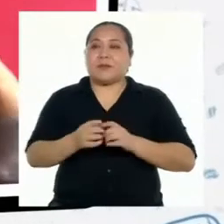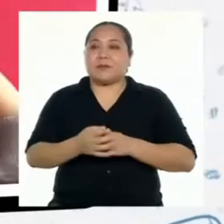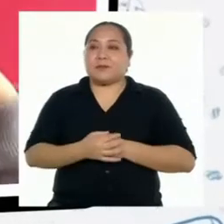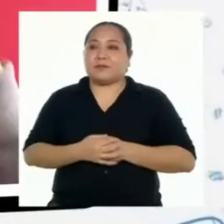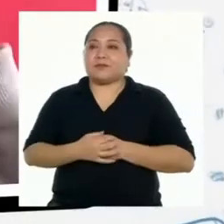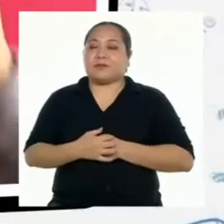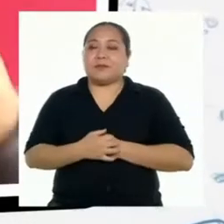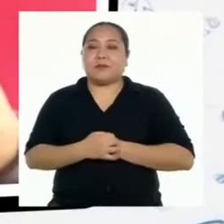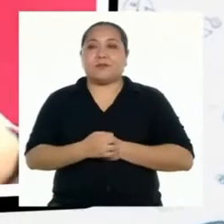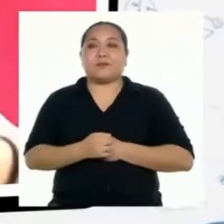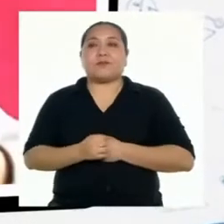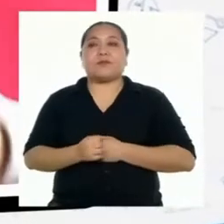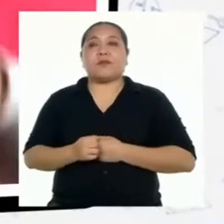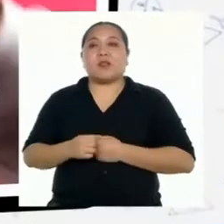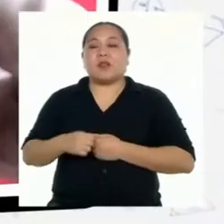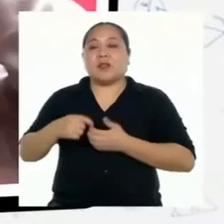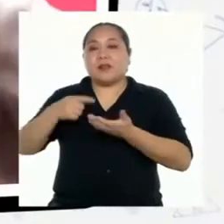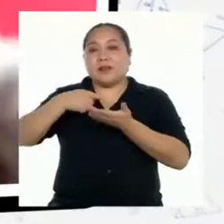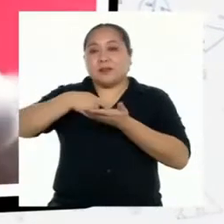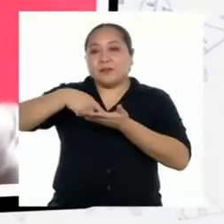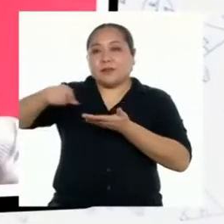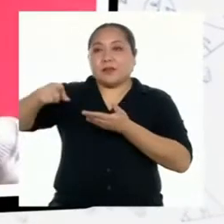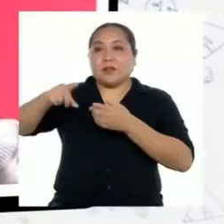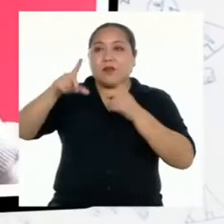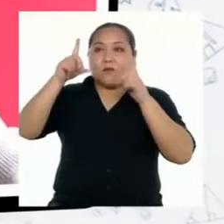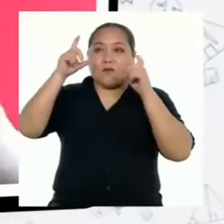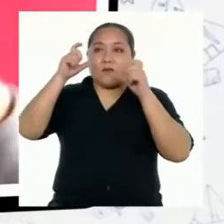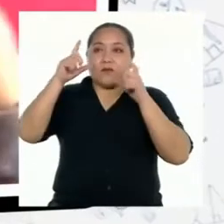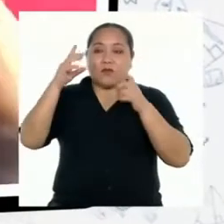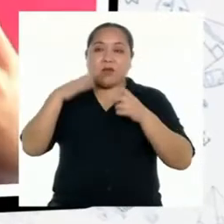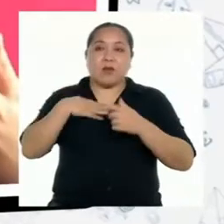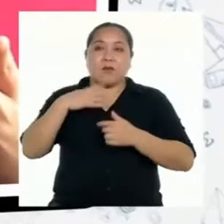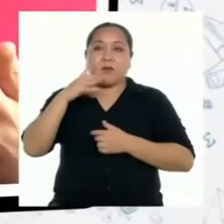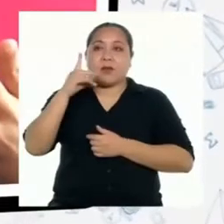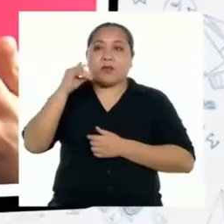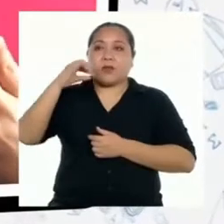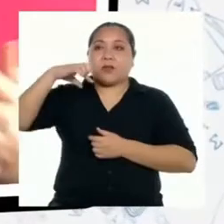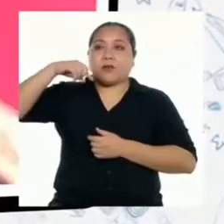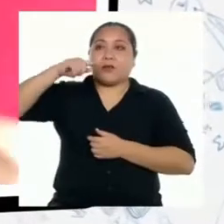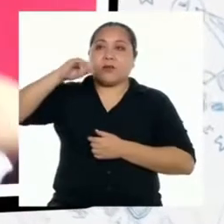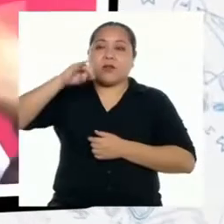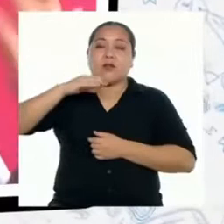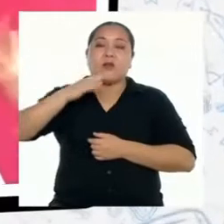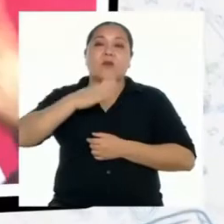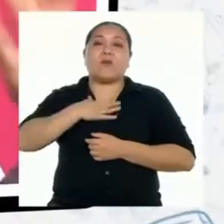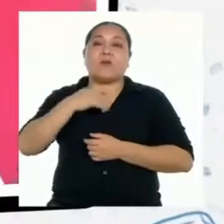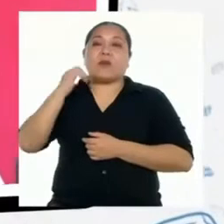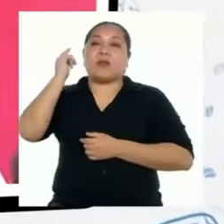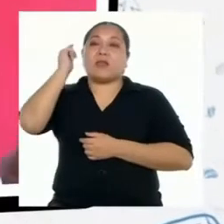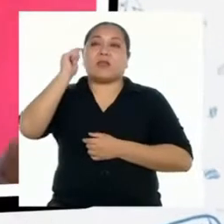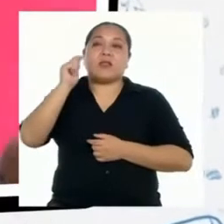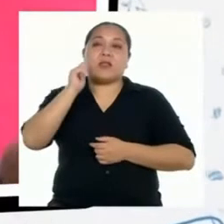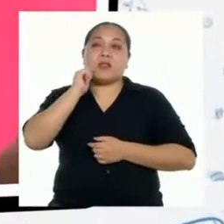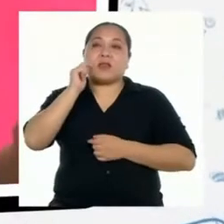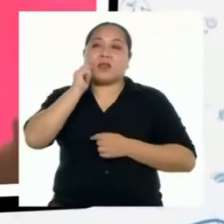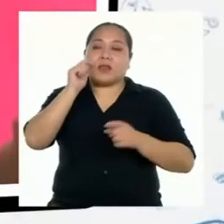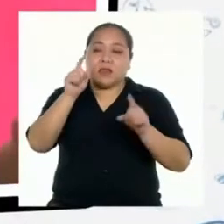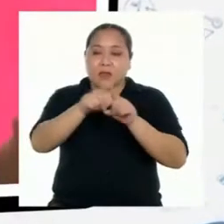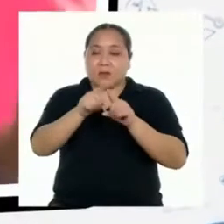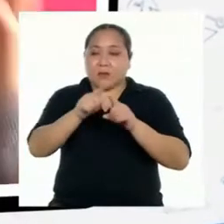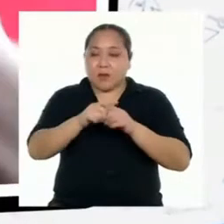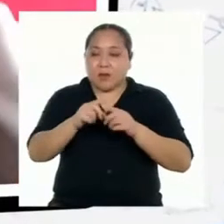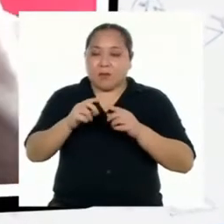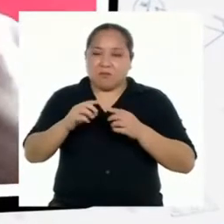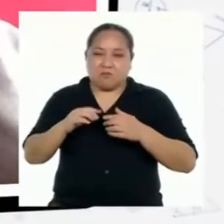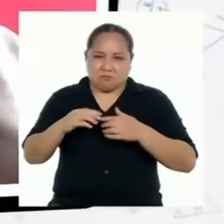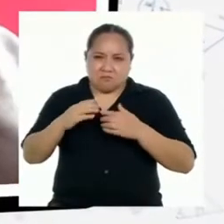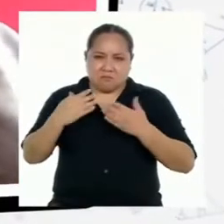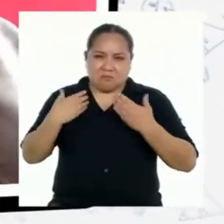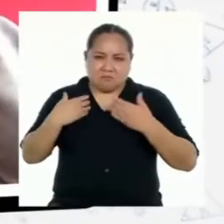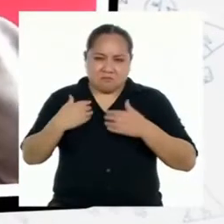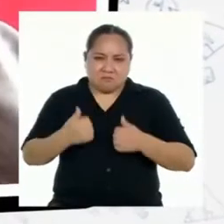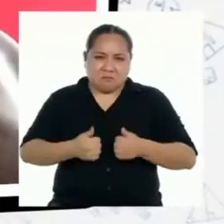También, le mandé una foto de mi díptico a mi tía, que vive en el mismo barrio que yo.